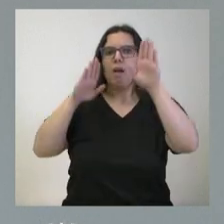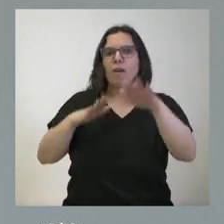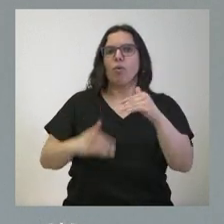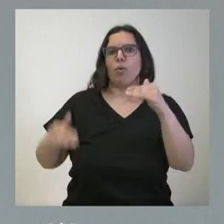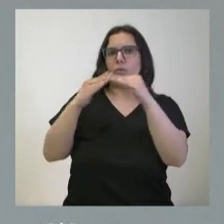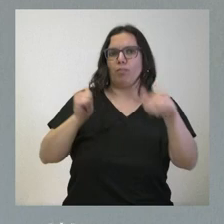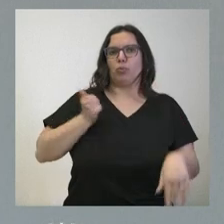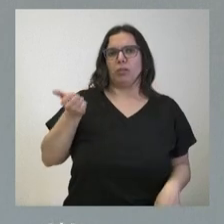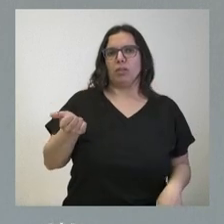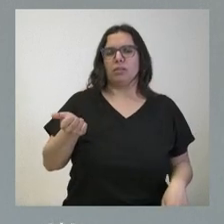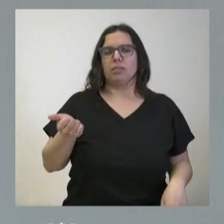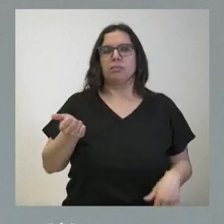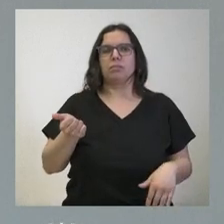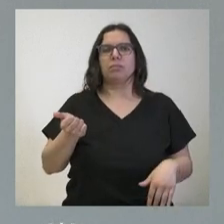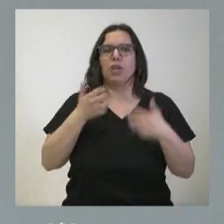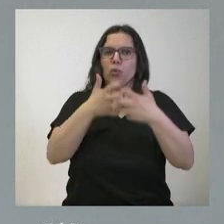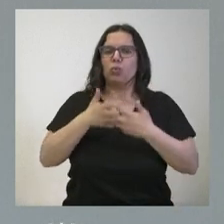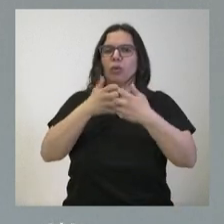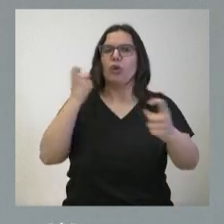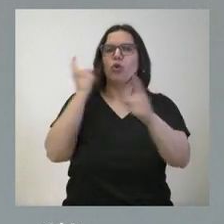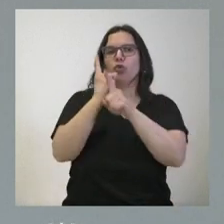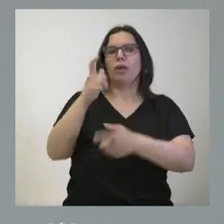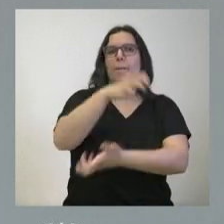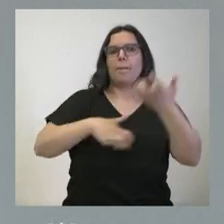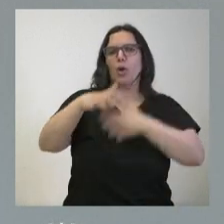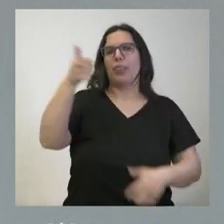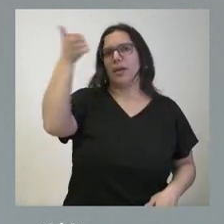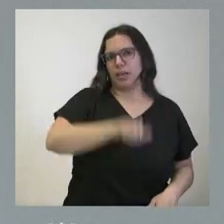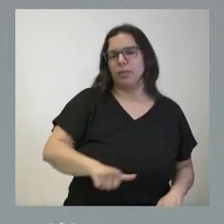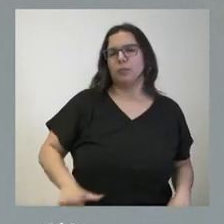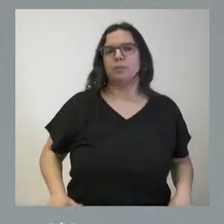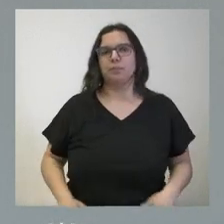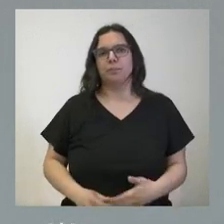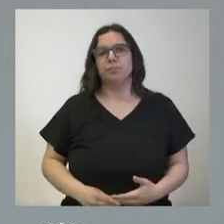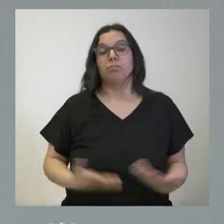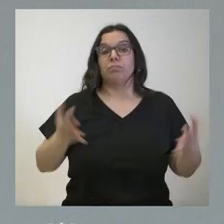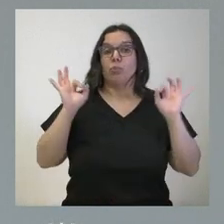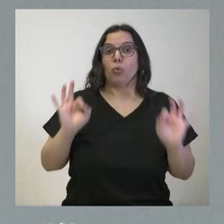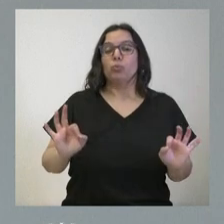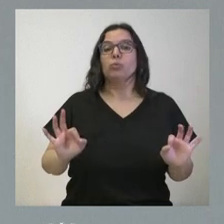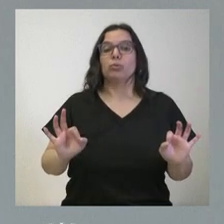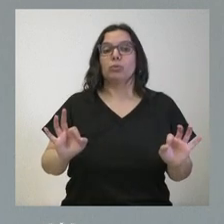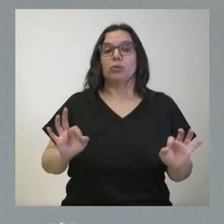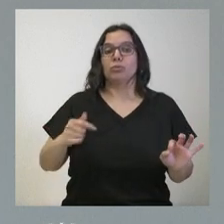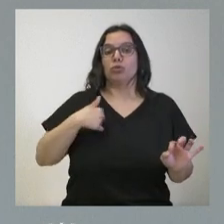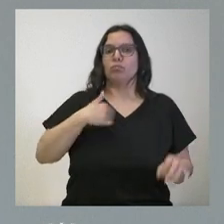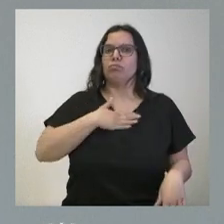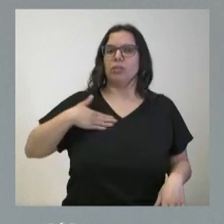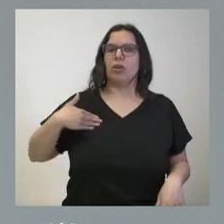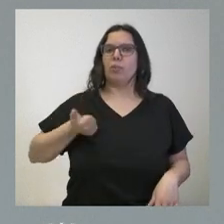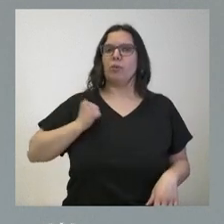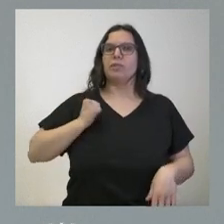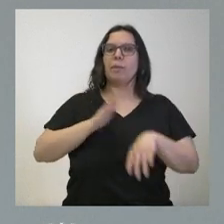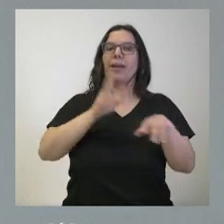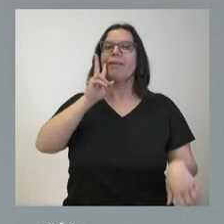oportunidades y en la lucha contra la violencia de género. Precisamente, desde aquí quiero reconocer el que